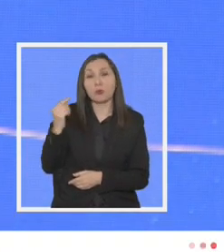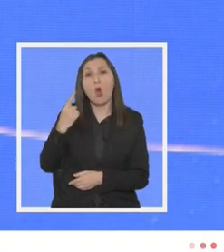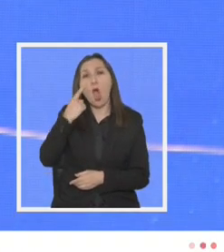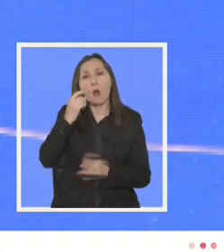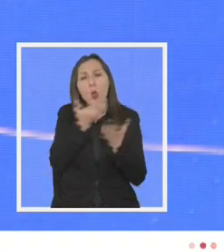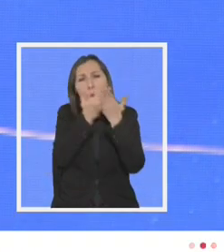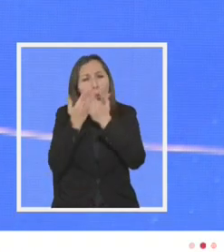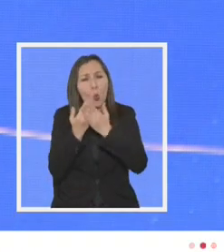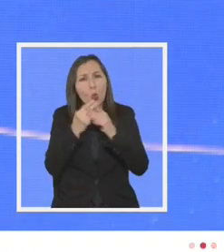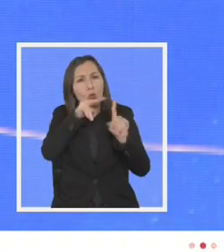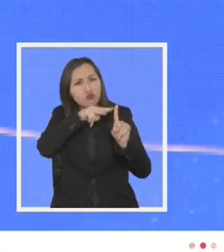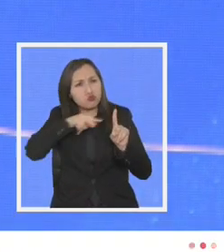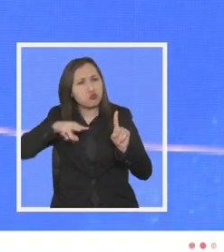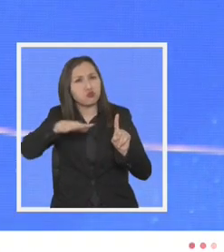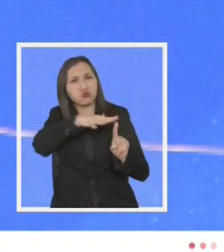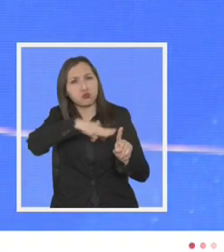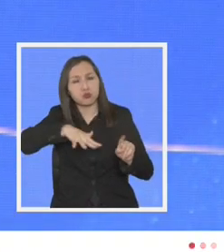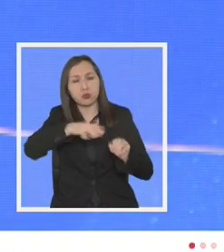sociólogo